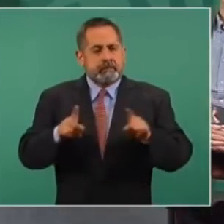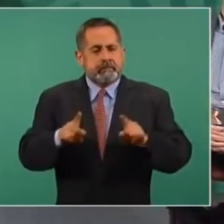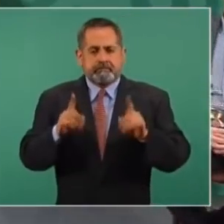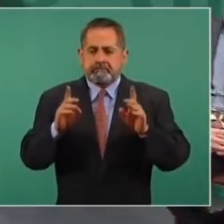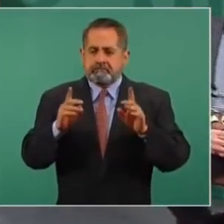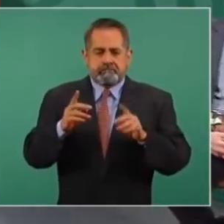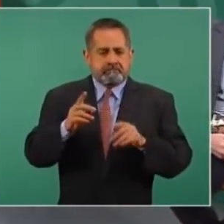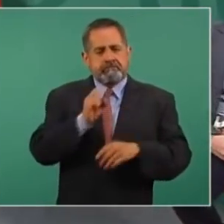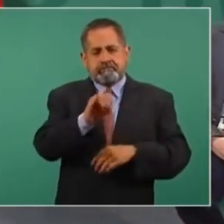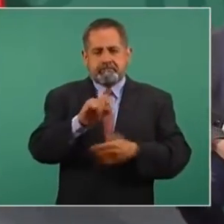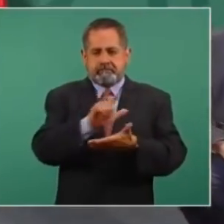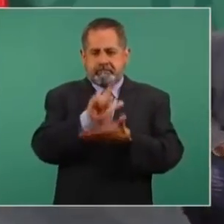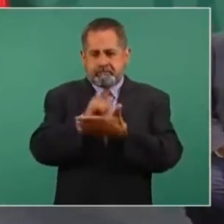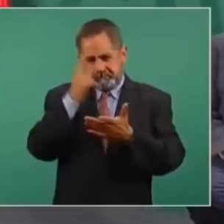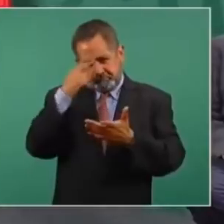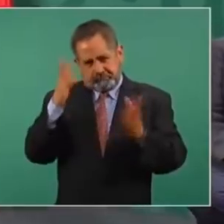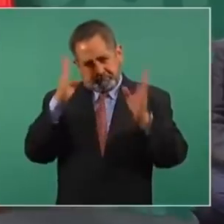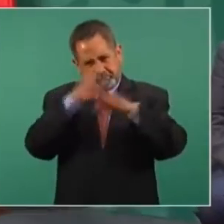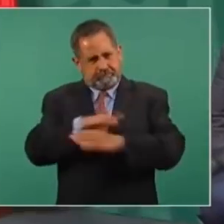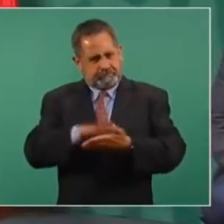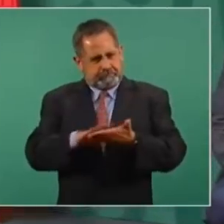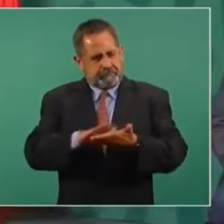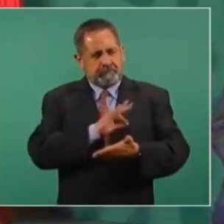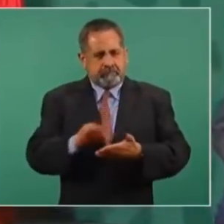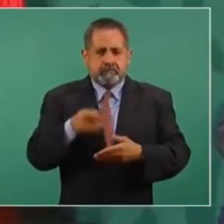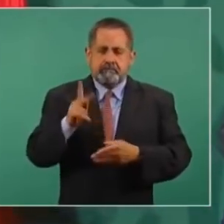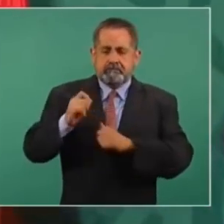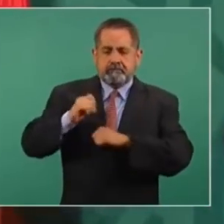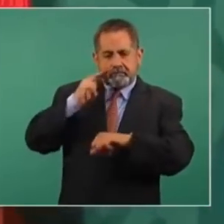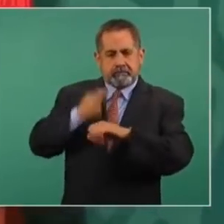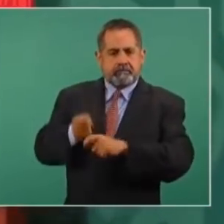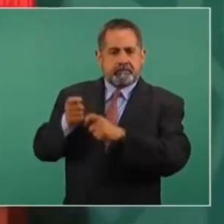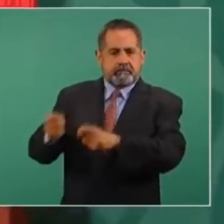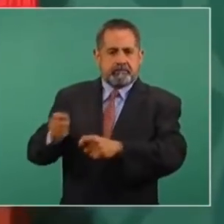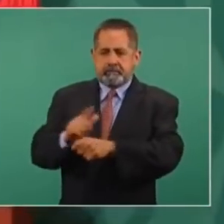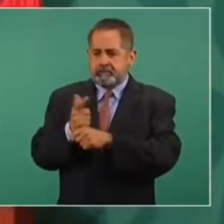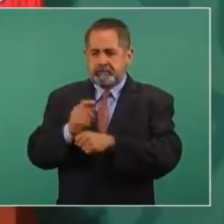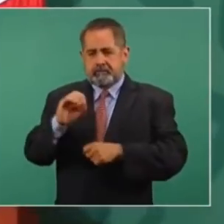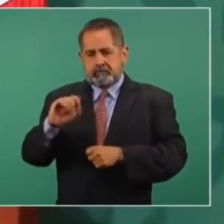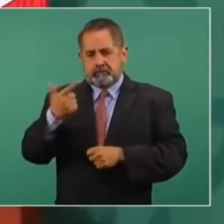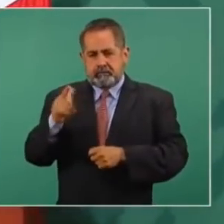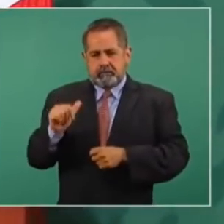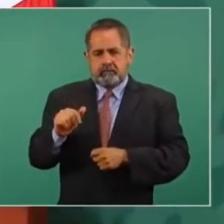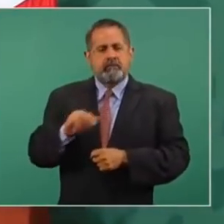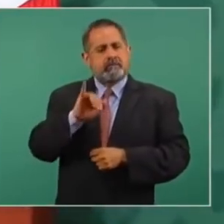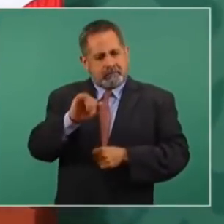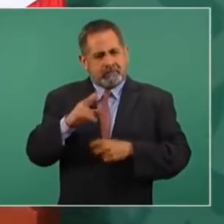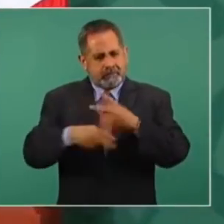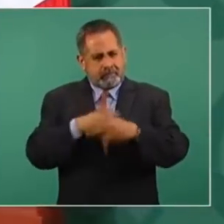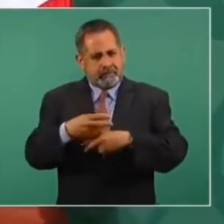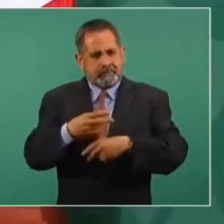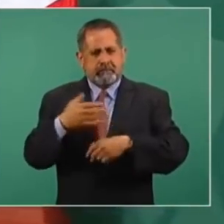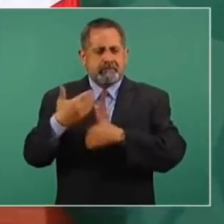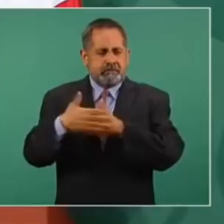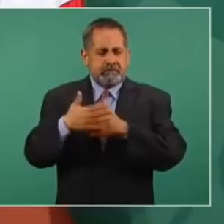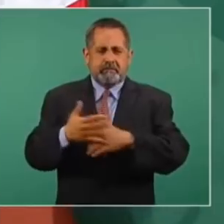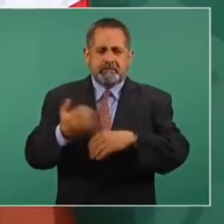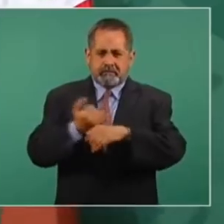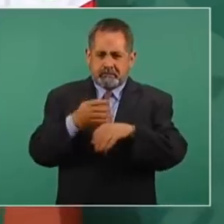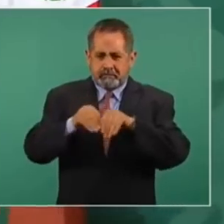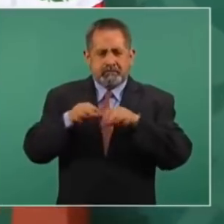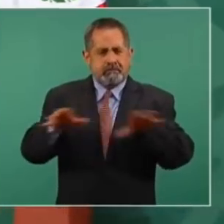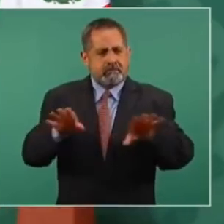amnistía, pero eso le corresponde a la licenciada. Y sí vamos a presentar un informe